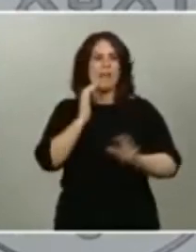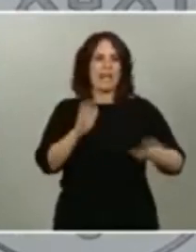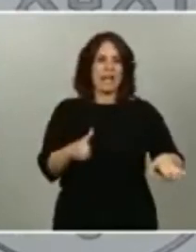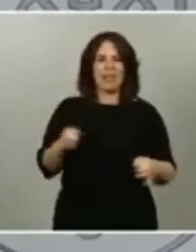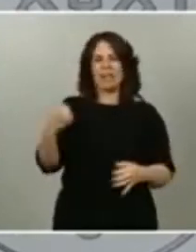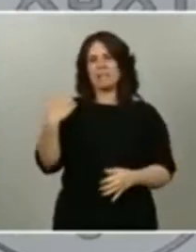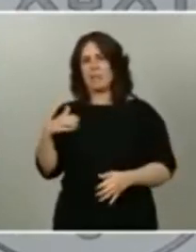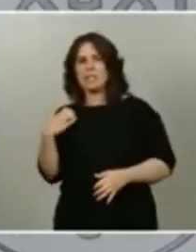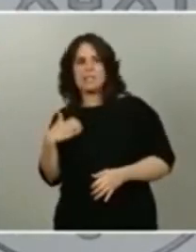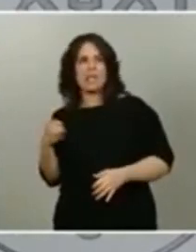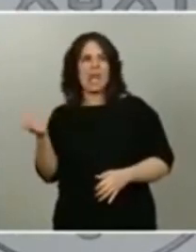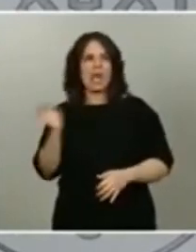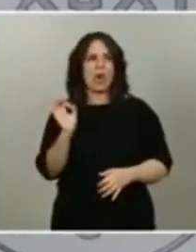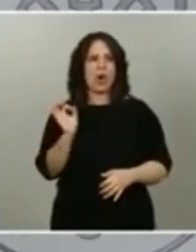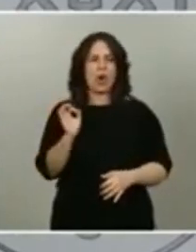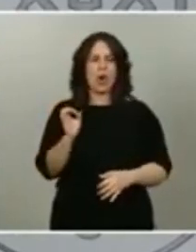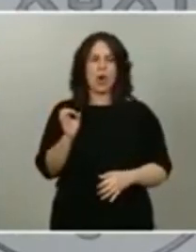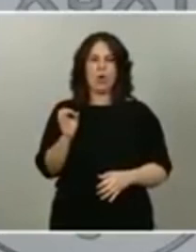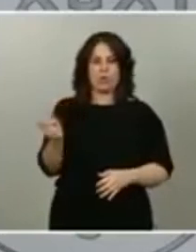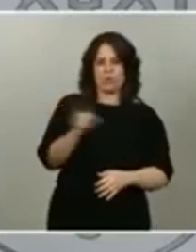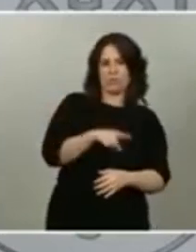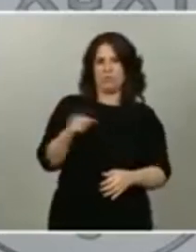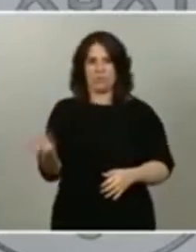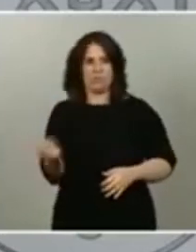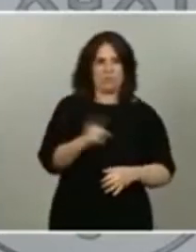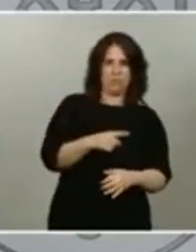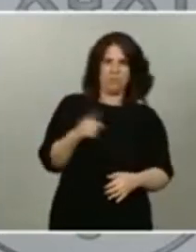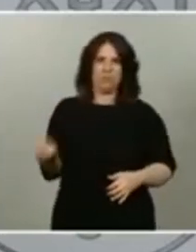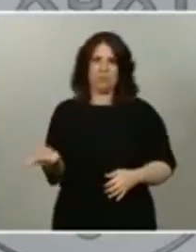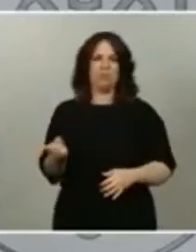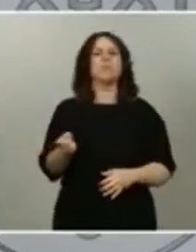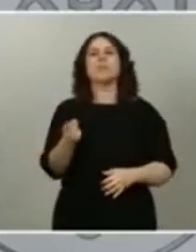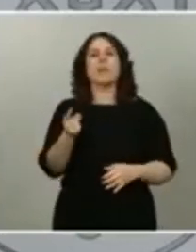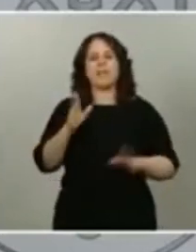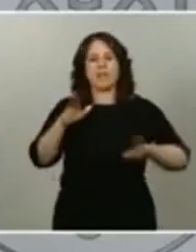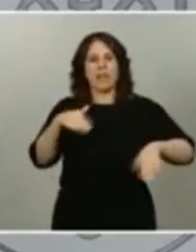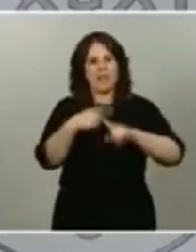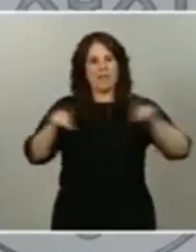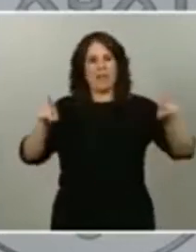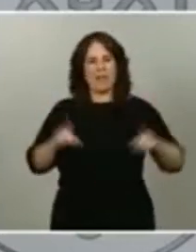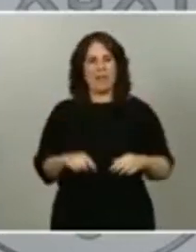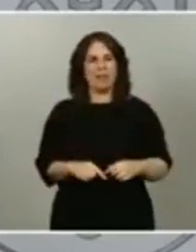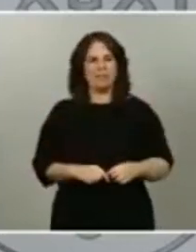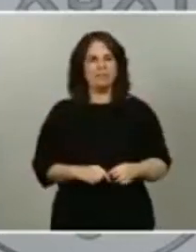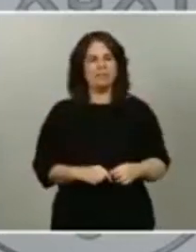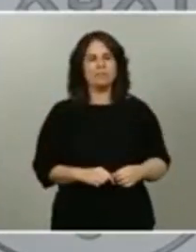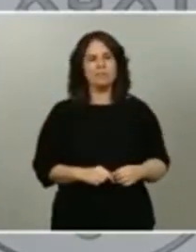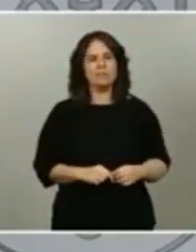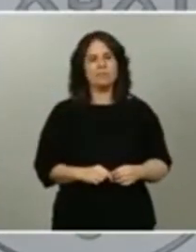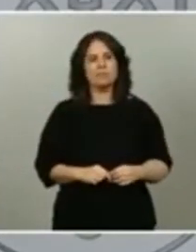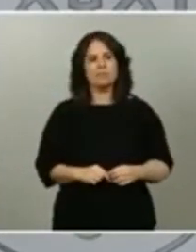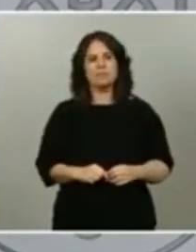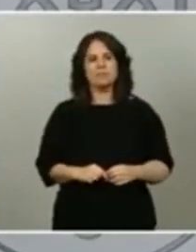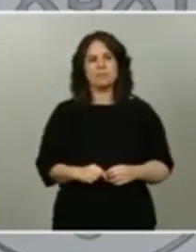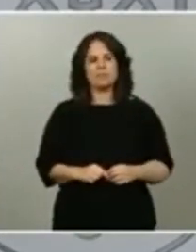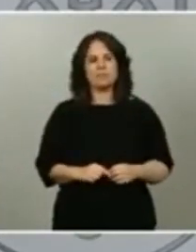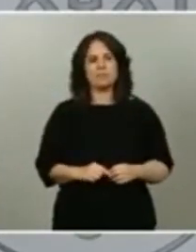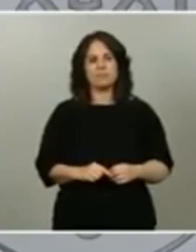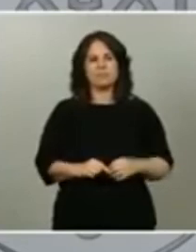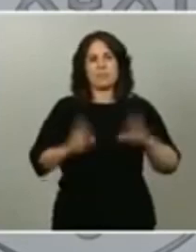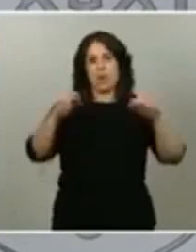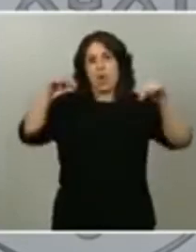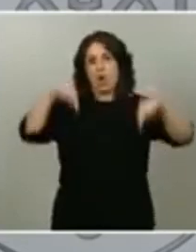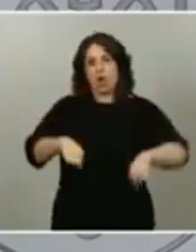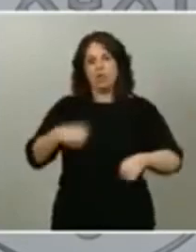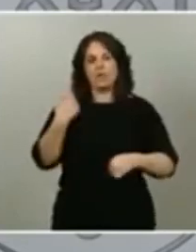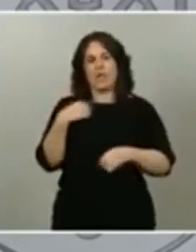a la provincia de Sevilla y que ha sido un elemento un antes y un después también en esa situación pero hoy estamos dando respuesta